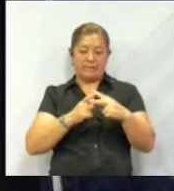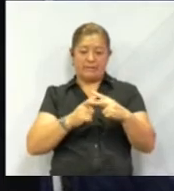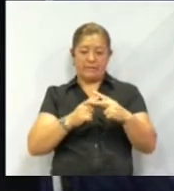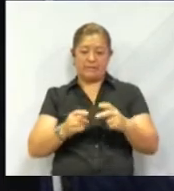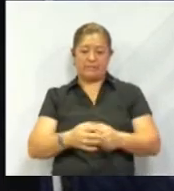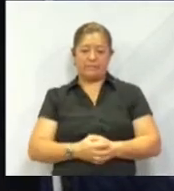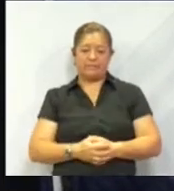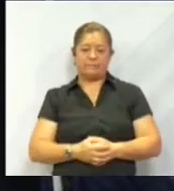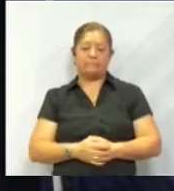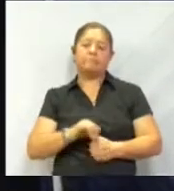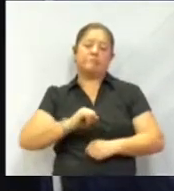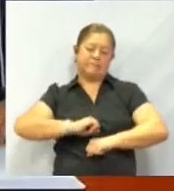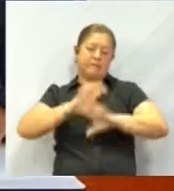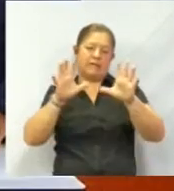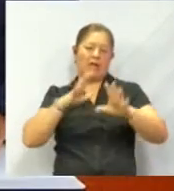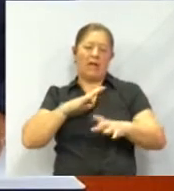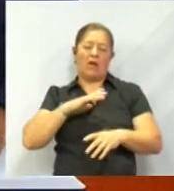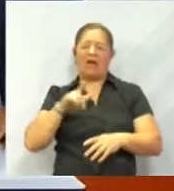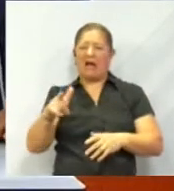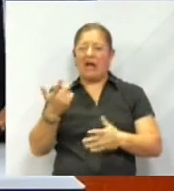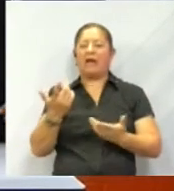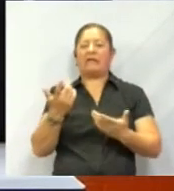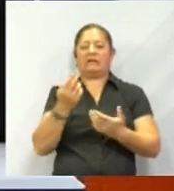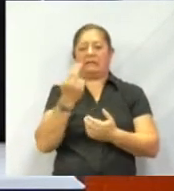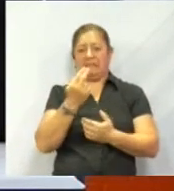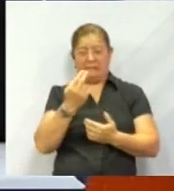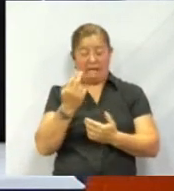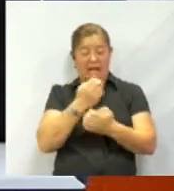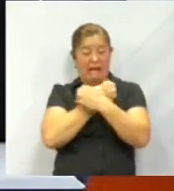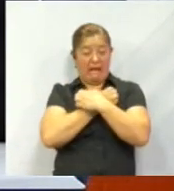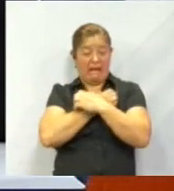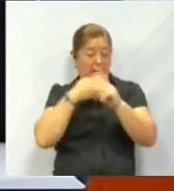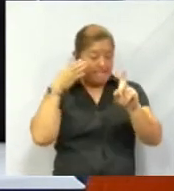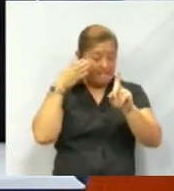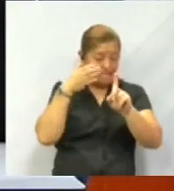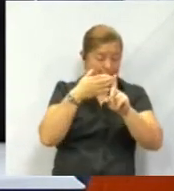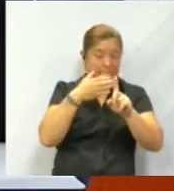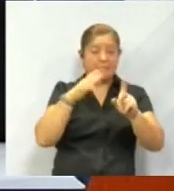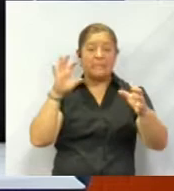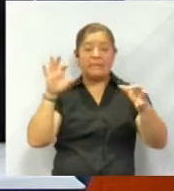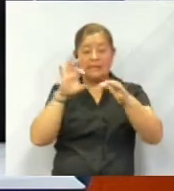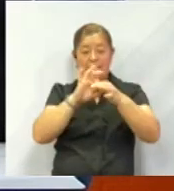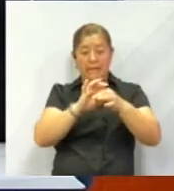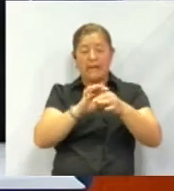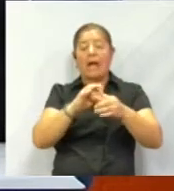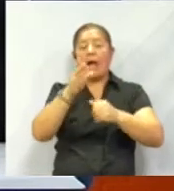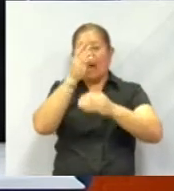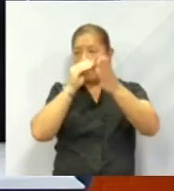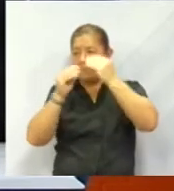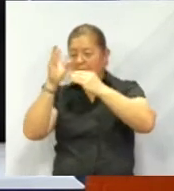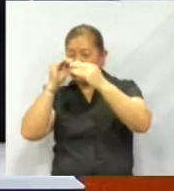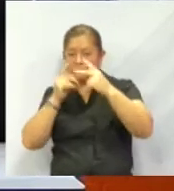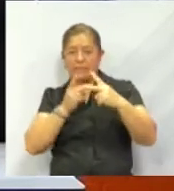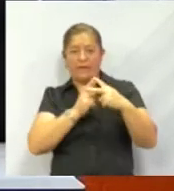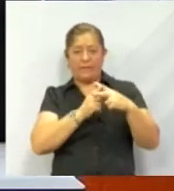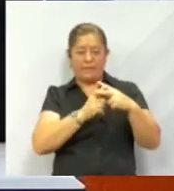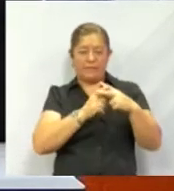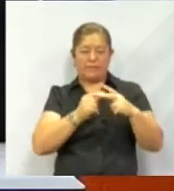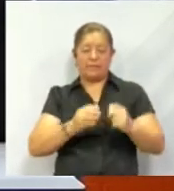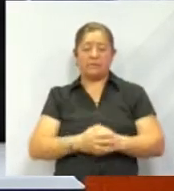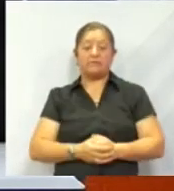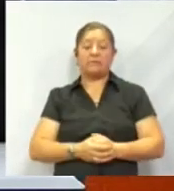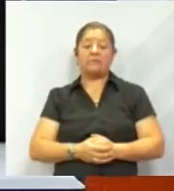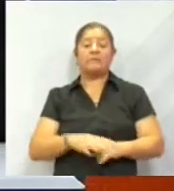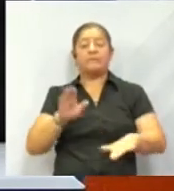Por supuesto, existen necesidades educativas específicas relacionadas con el aprendizaje de las matemáticas. En algunos